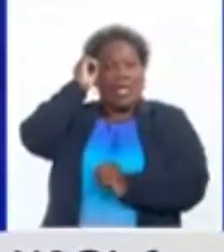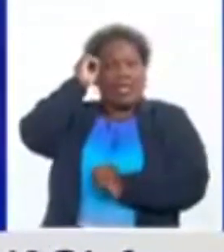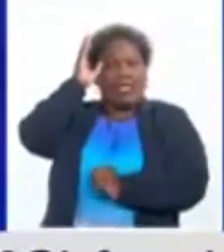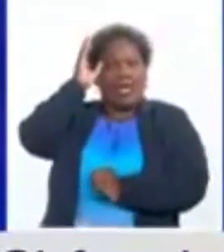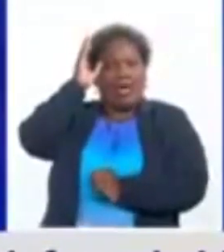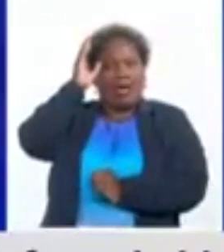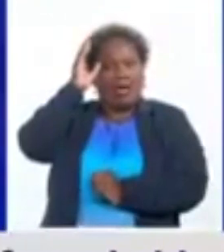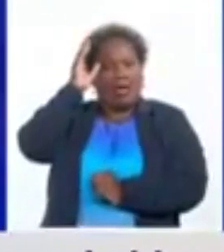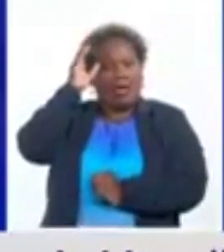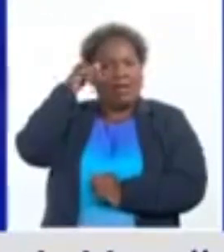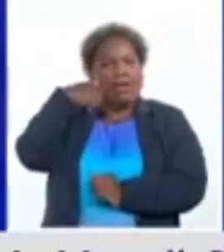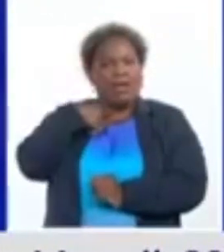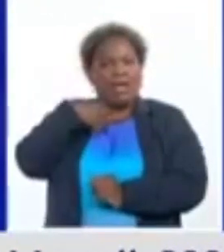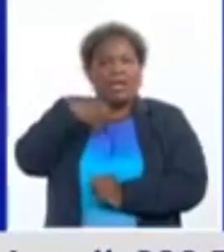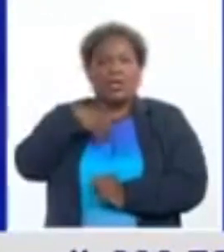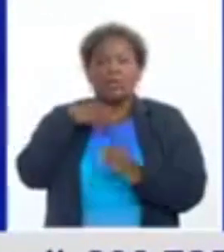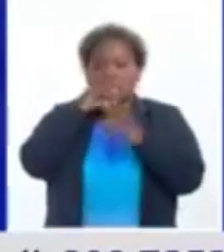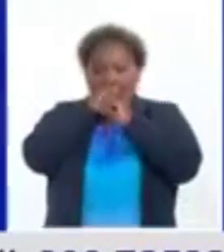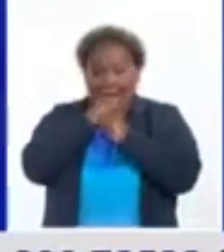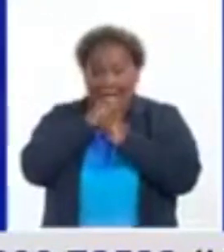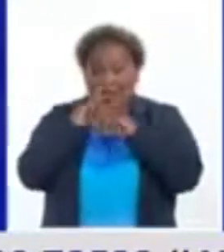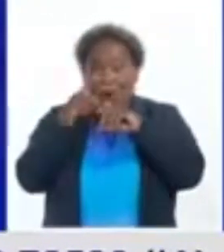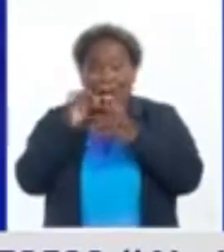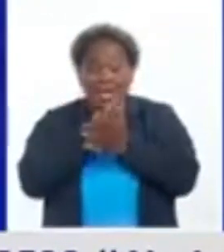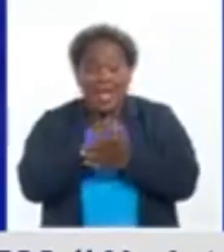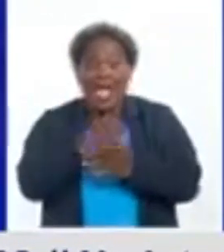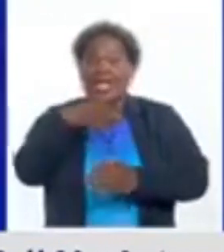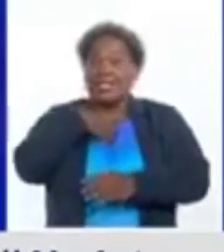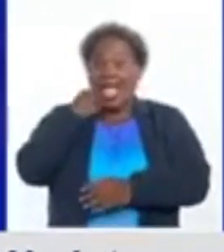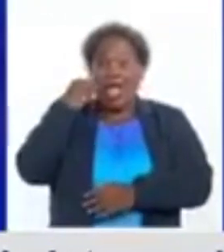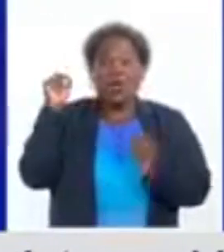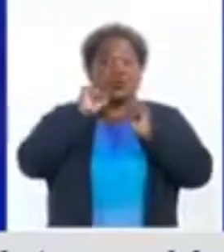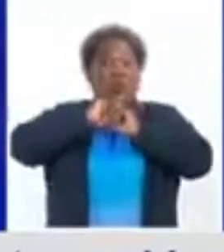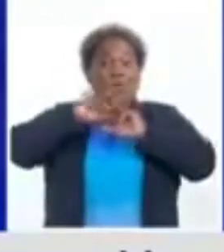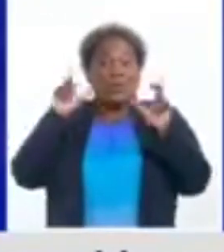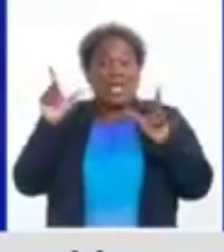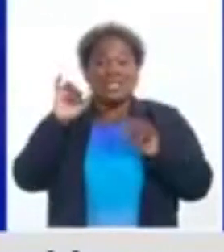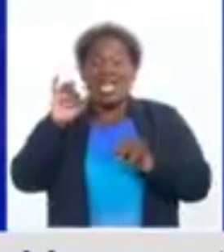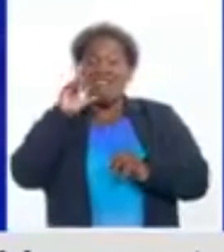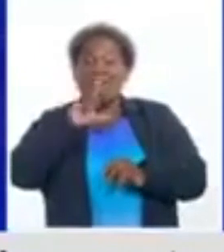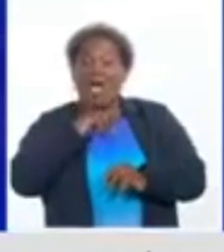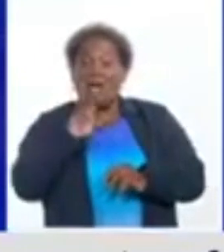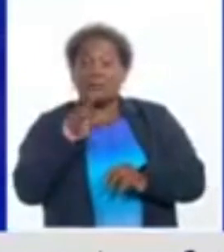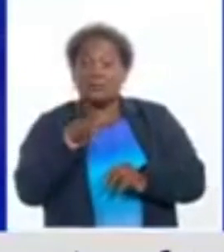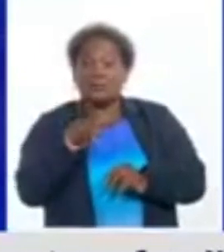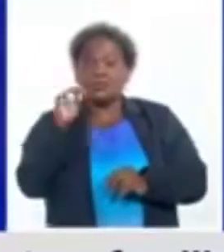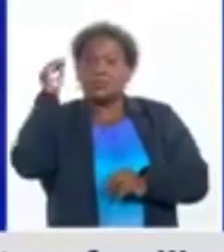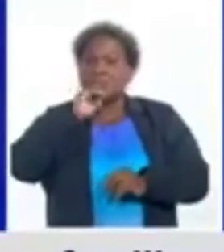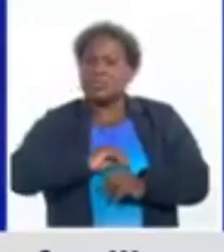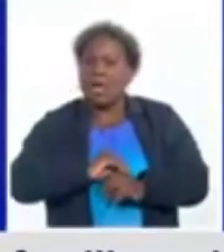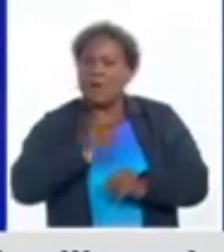Tengo un secreto Camila, tengo una sorpresa Iván. ¿Saben hoy quién